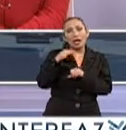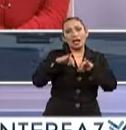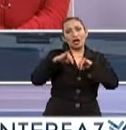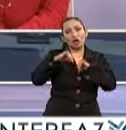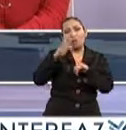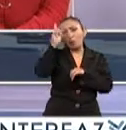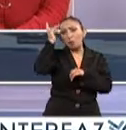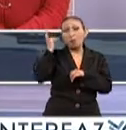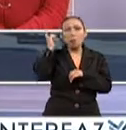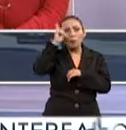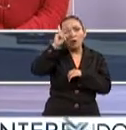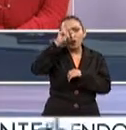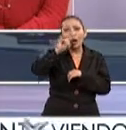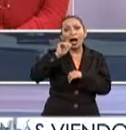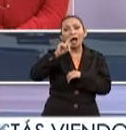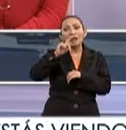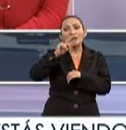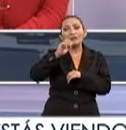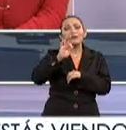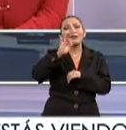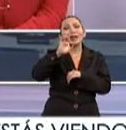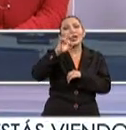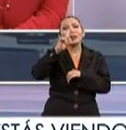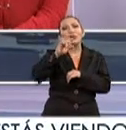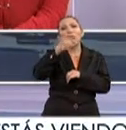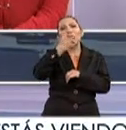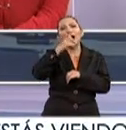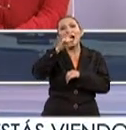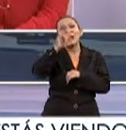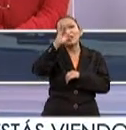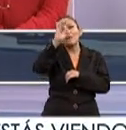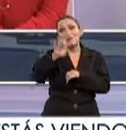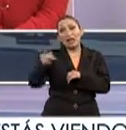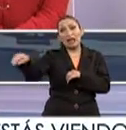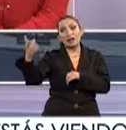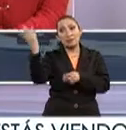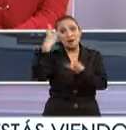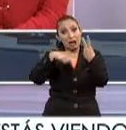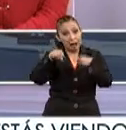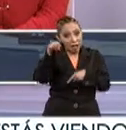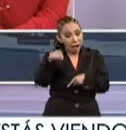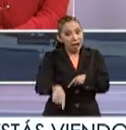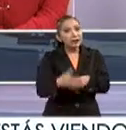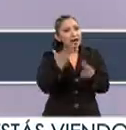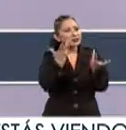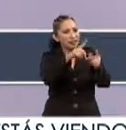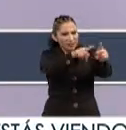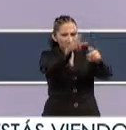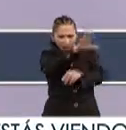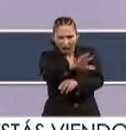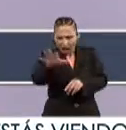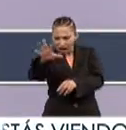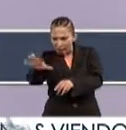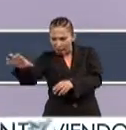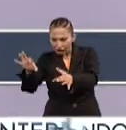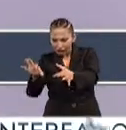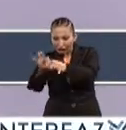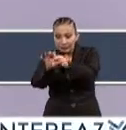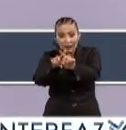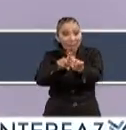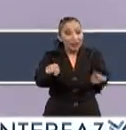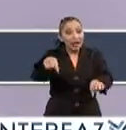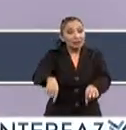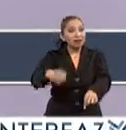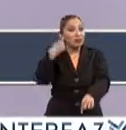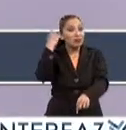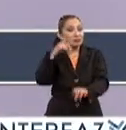importantes del país, el doctor Alfredo Jalife, con nosotros. Entonces, hacerlo interdisciplinario es el diferenciador